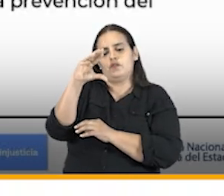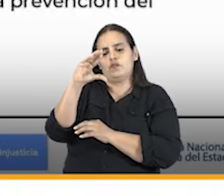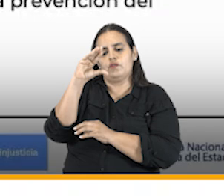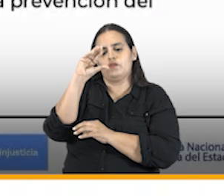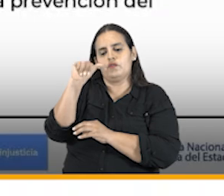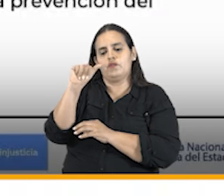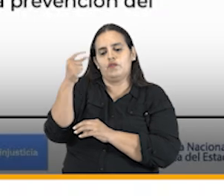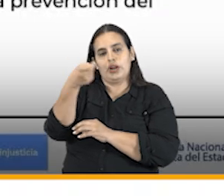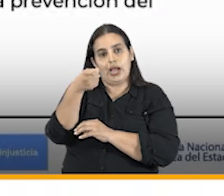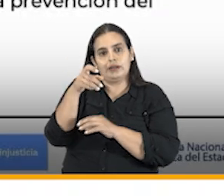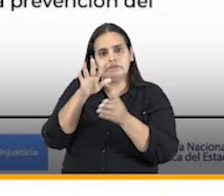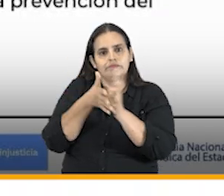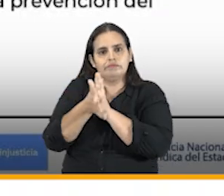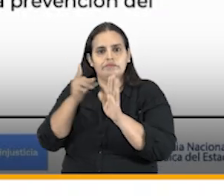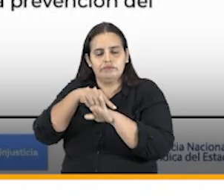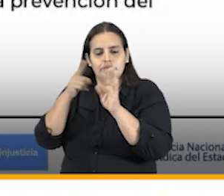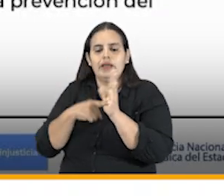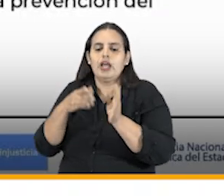daño jurídico